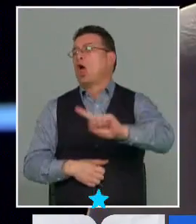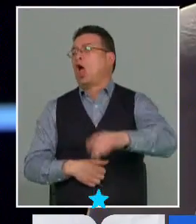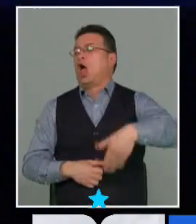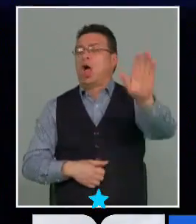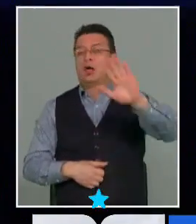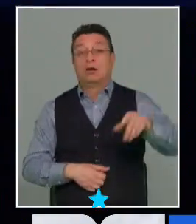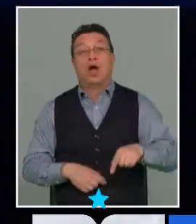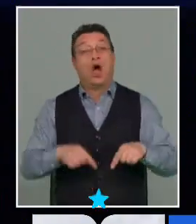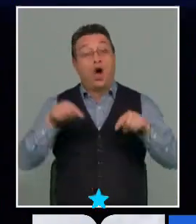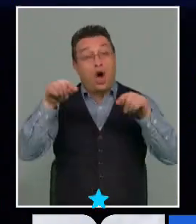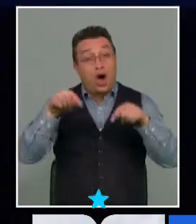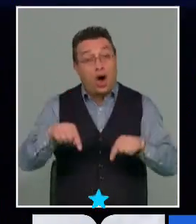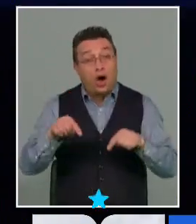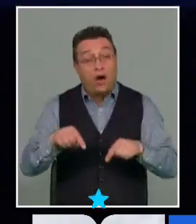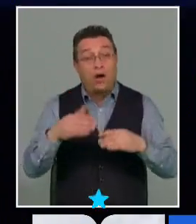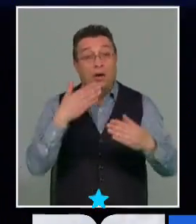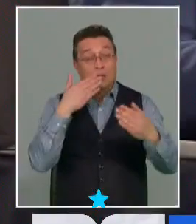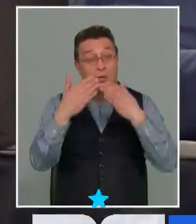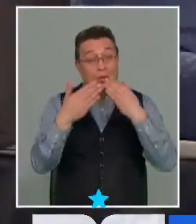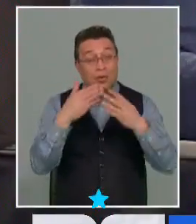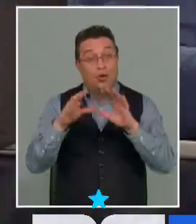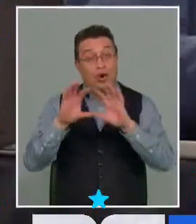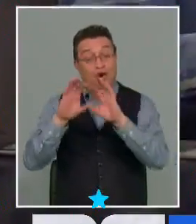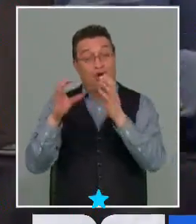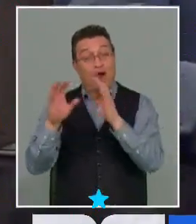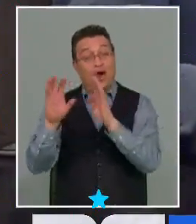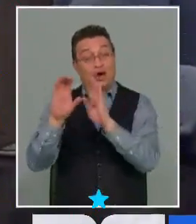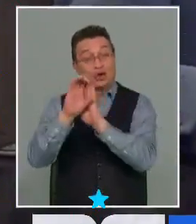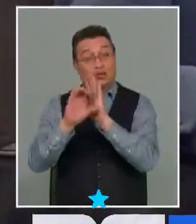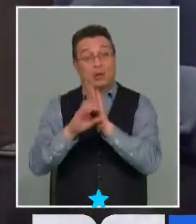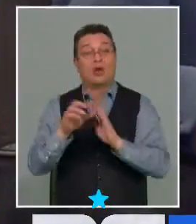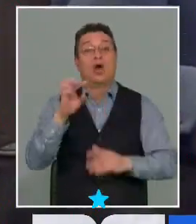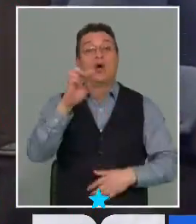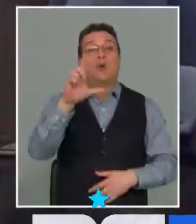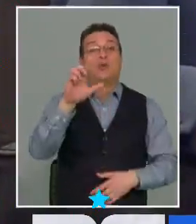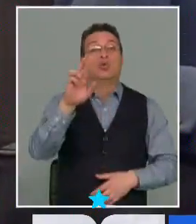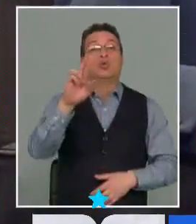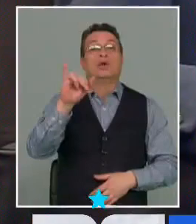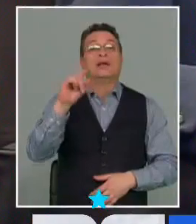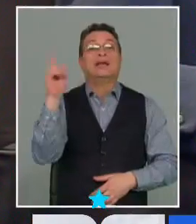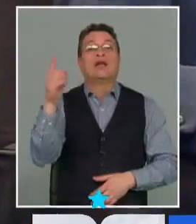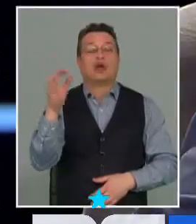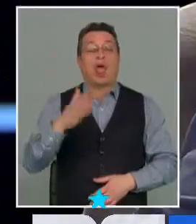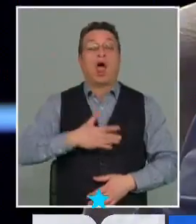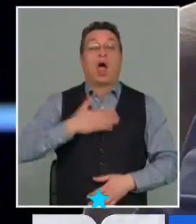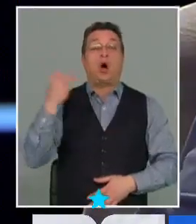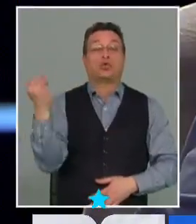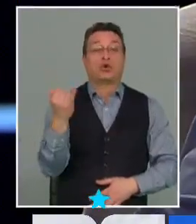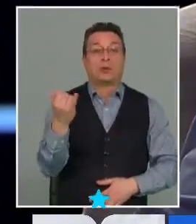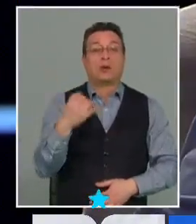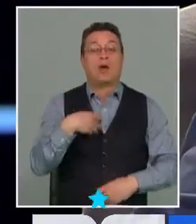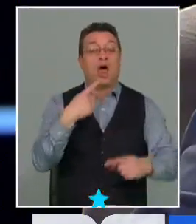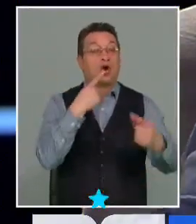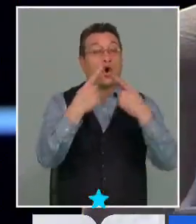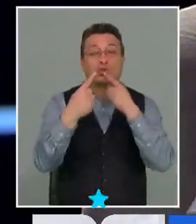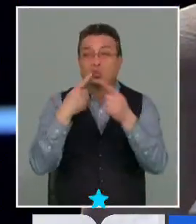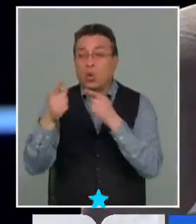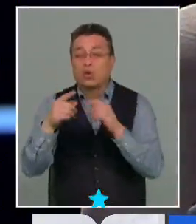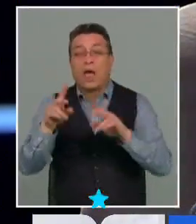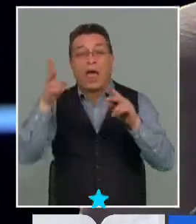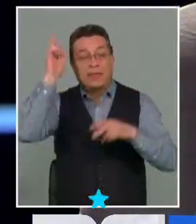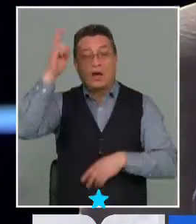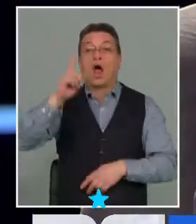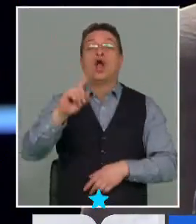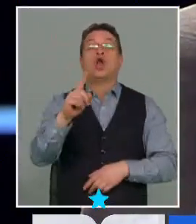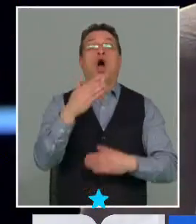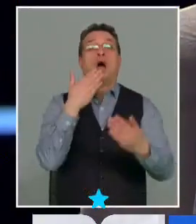hoy día el debate constitucional se ha llevado al tema de la plurinacionalidad de la autonomía de la consulta para no